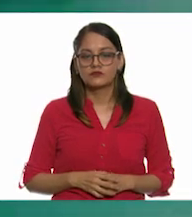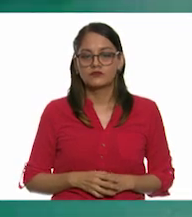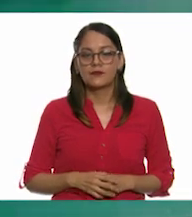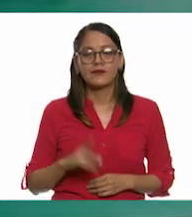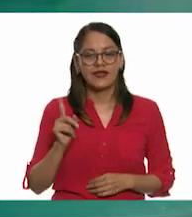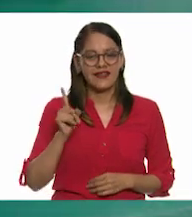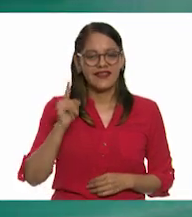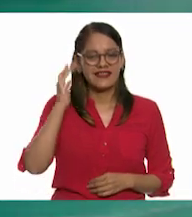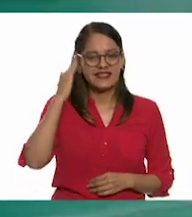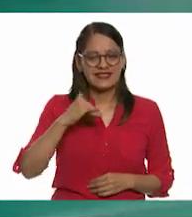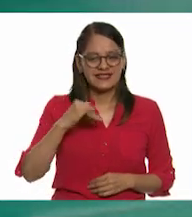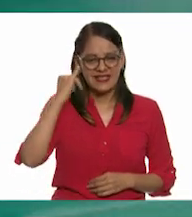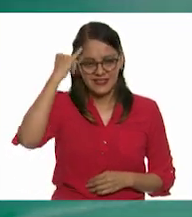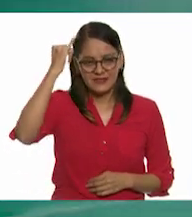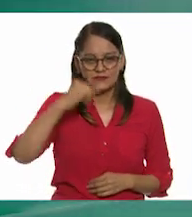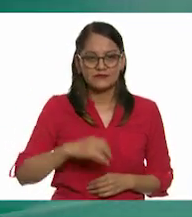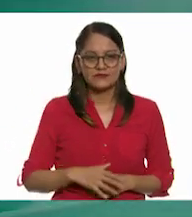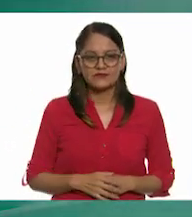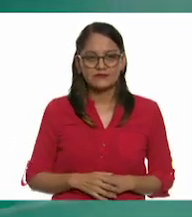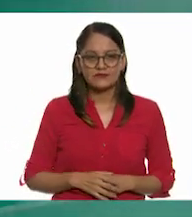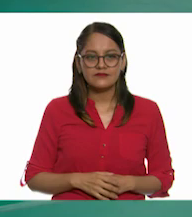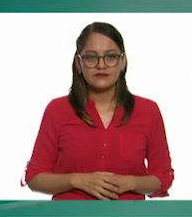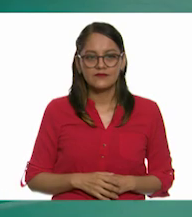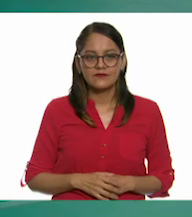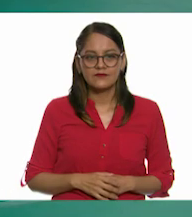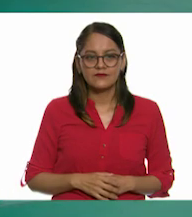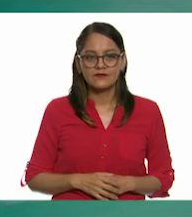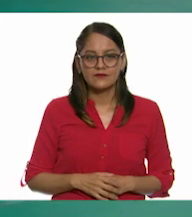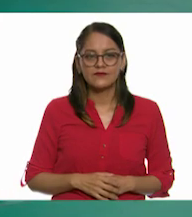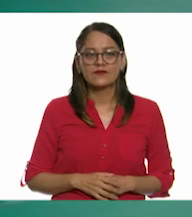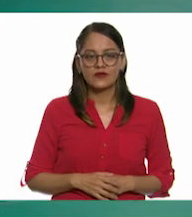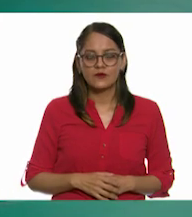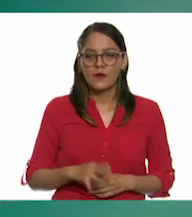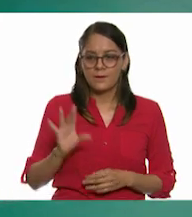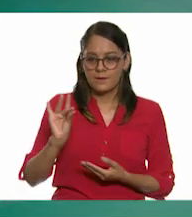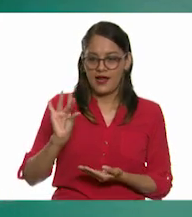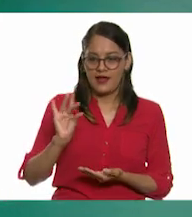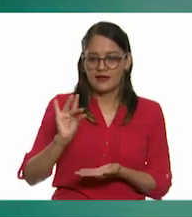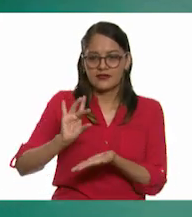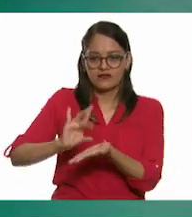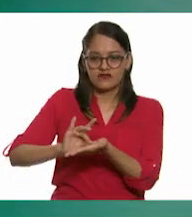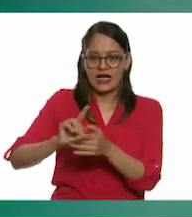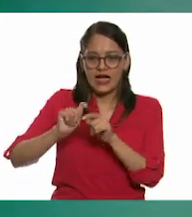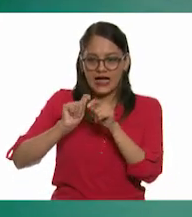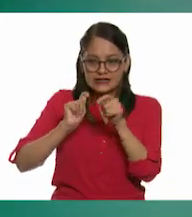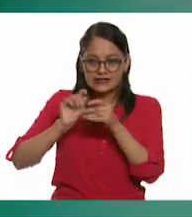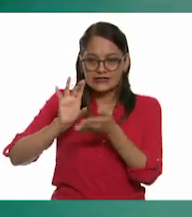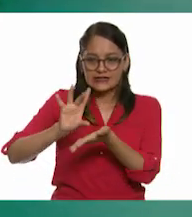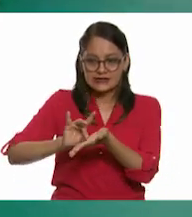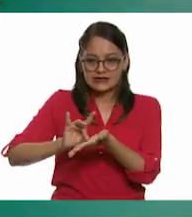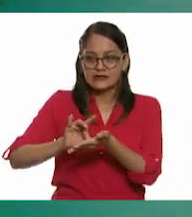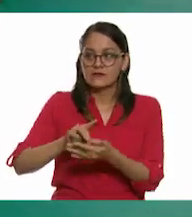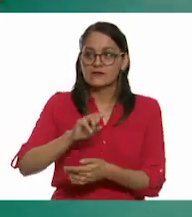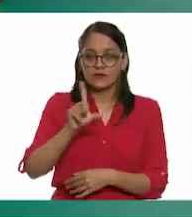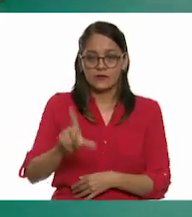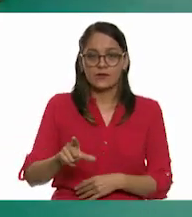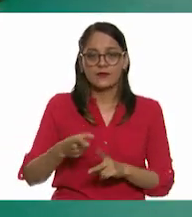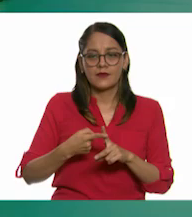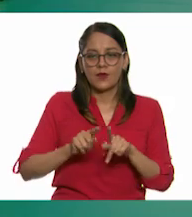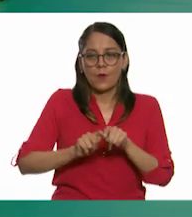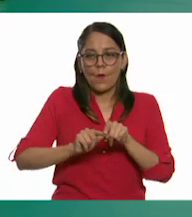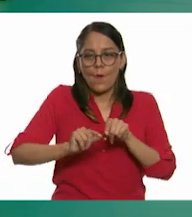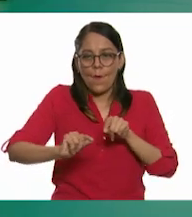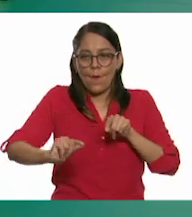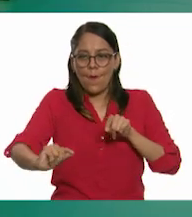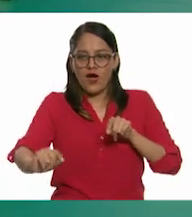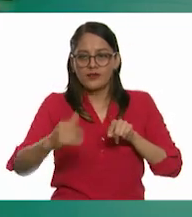Ah, ya sé qué voy a hacer. Muy bien. Entonces, ya tengo los pimentos de 30. Me estas cintas adhesivas para pegarlos. Sí, vamos a pegarlos, maestro. Y poder estirar o